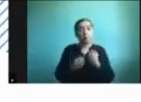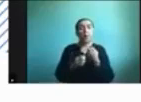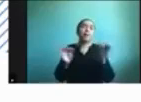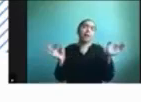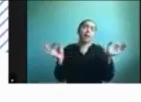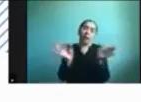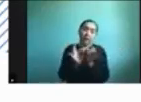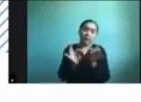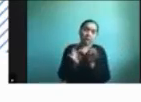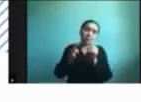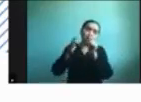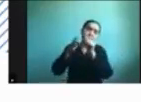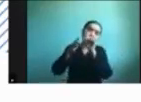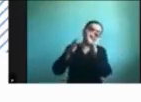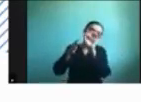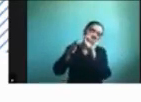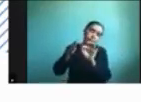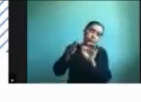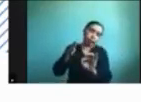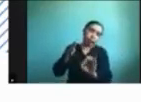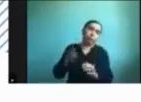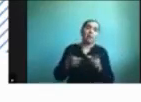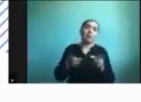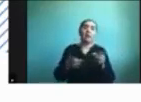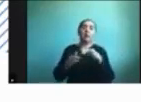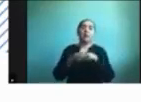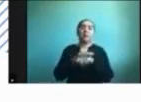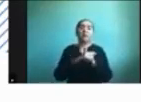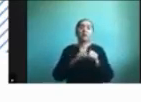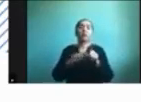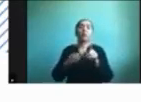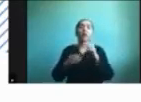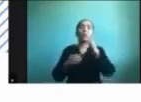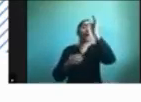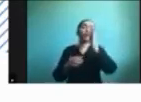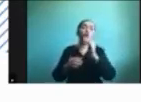dentro de cada una de las funciones que tiene el programa